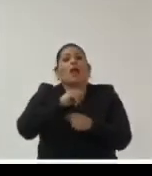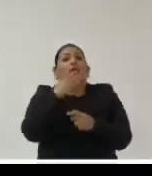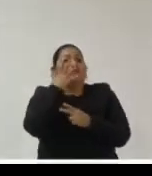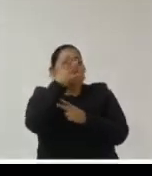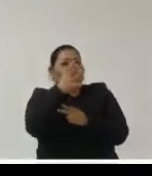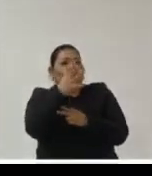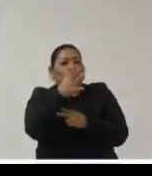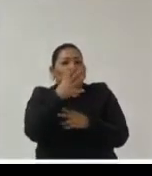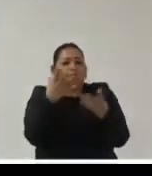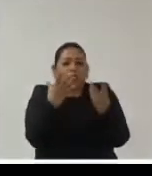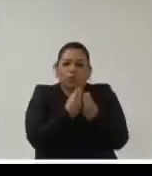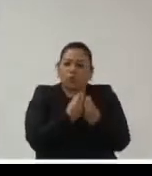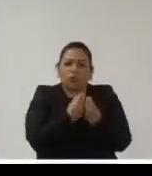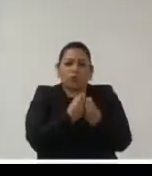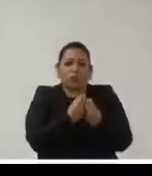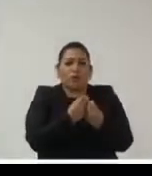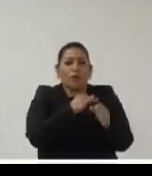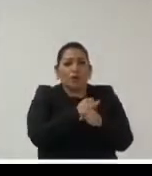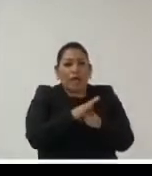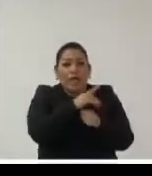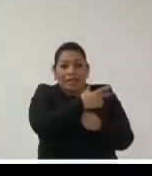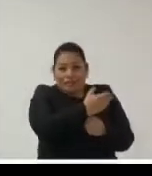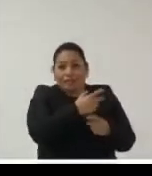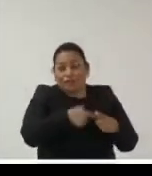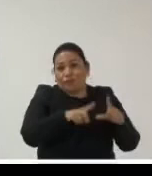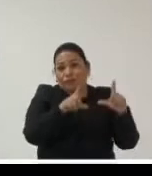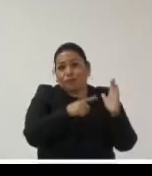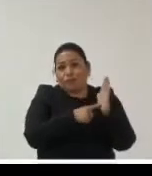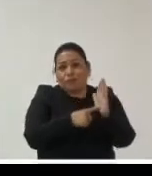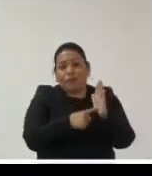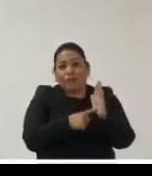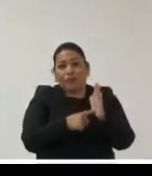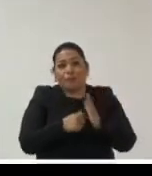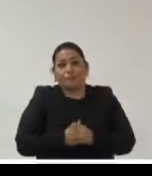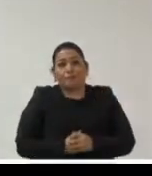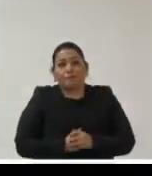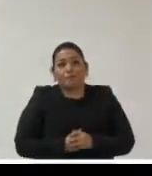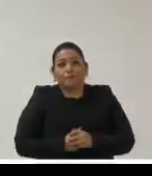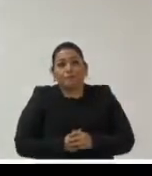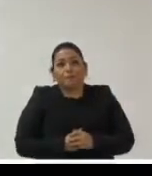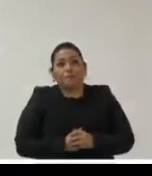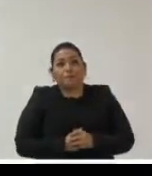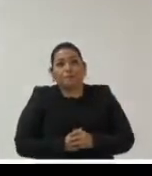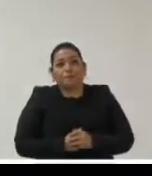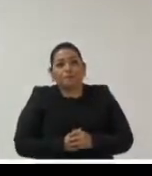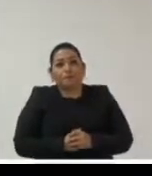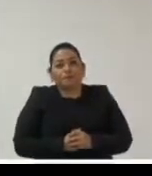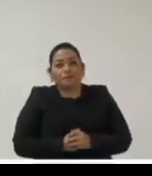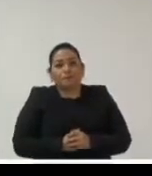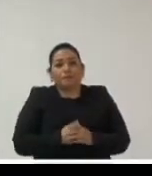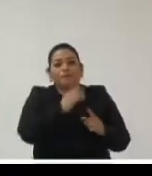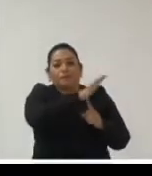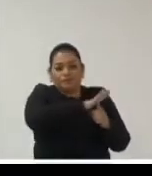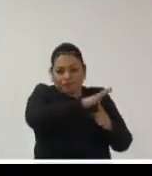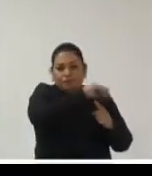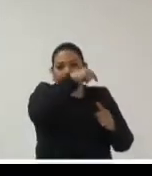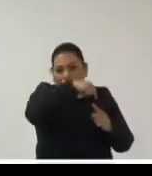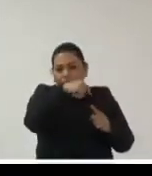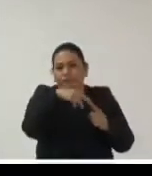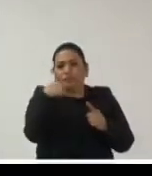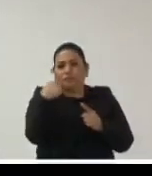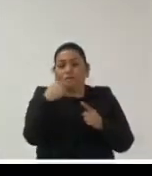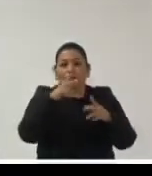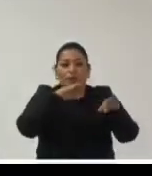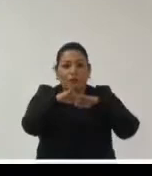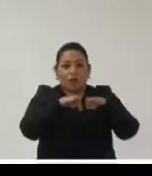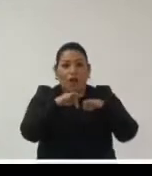soporte a esa evidencia con metadatos administrativos y con metadatos de contexto metadatos que hoy en día se